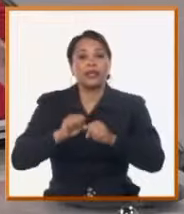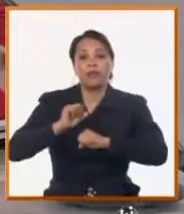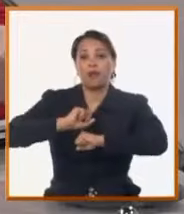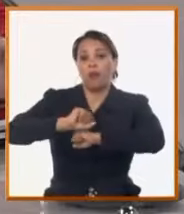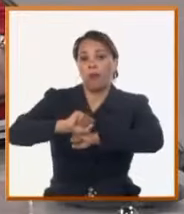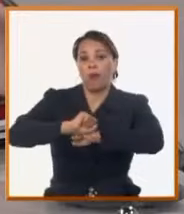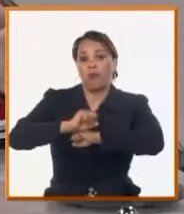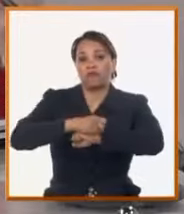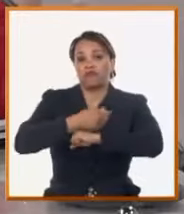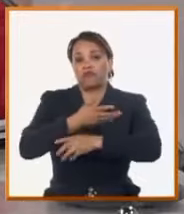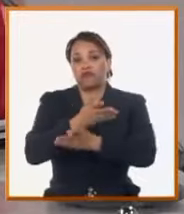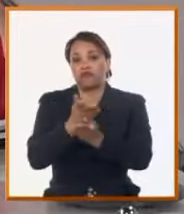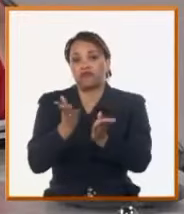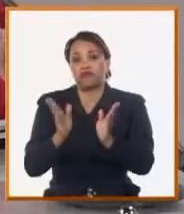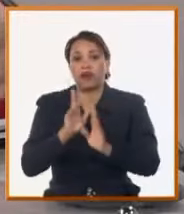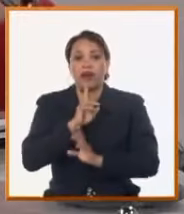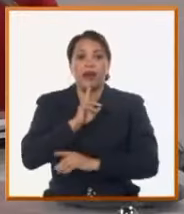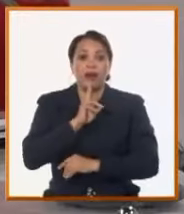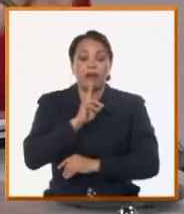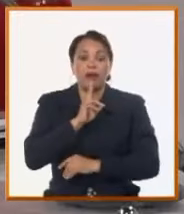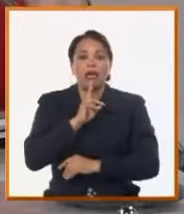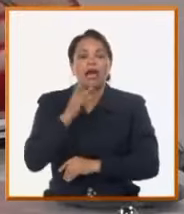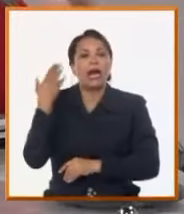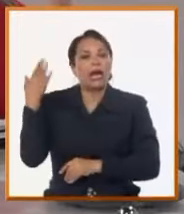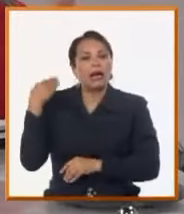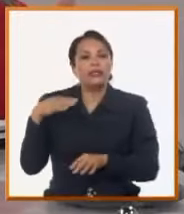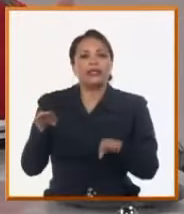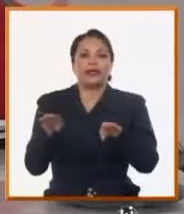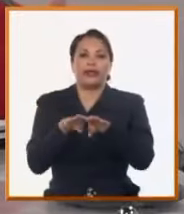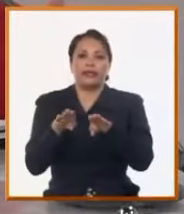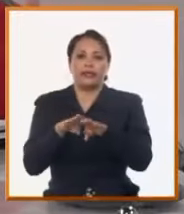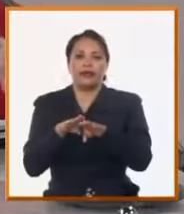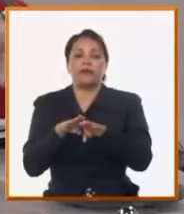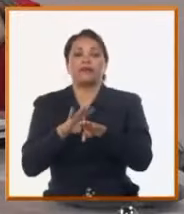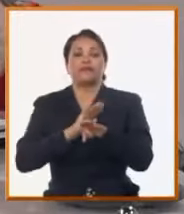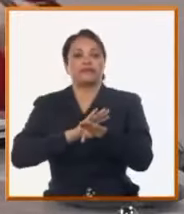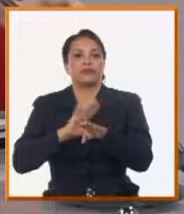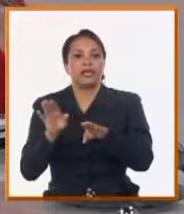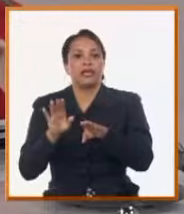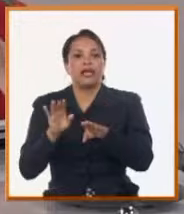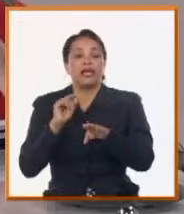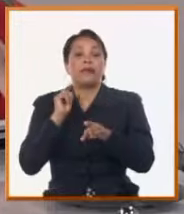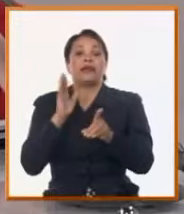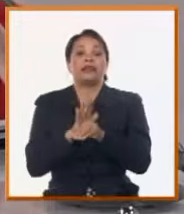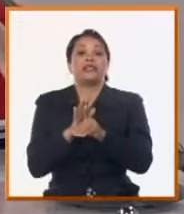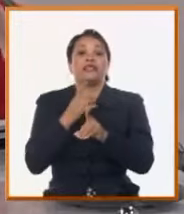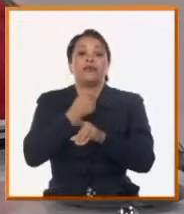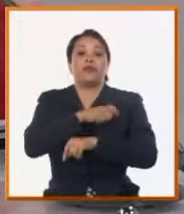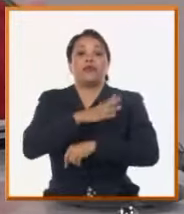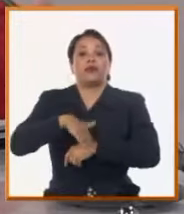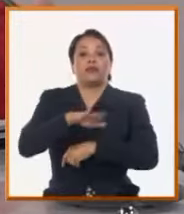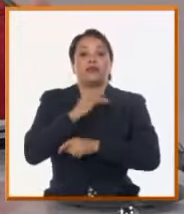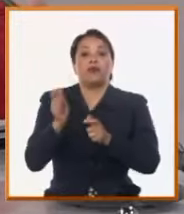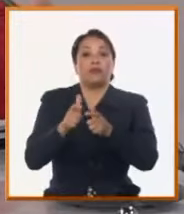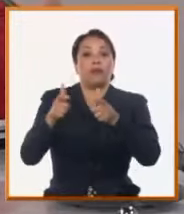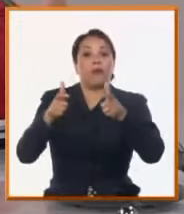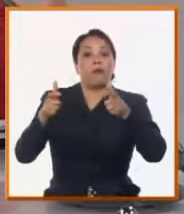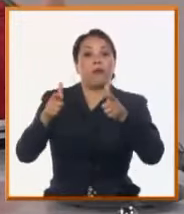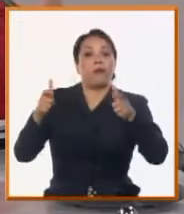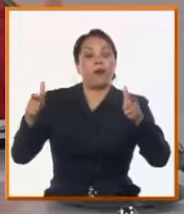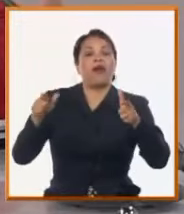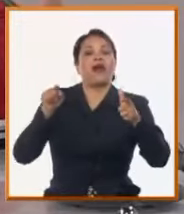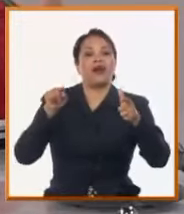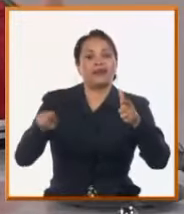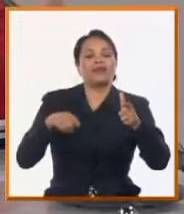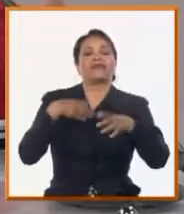de una forma muy estable para ese lugar, pero a partir del crecimiento poblacional en toda esa área, comenzó a existir un